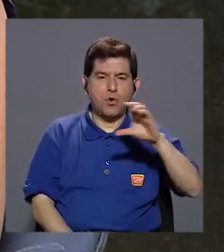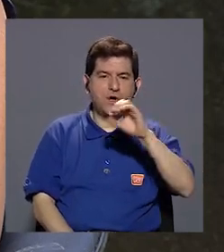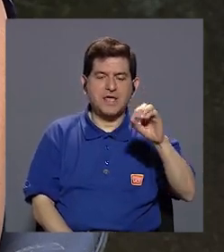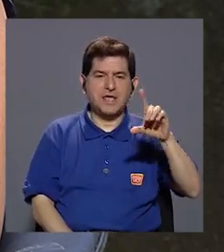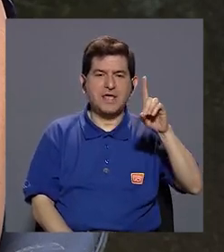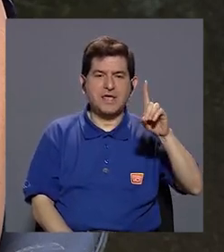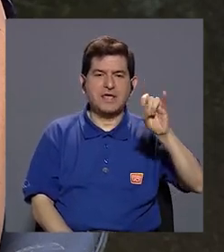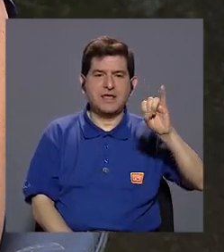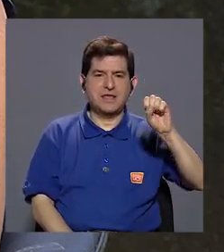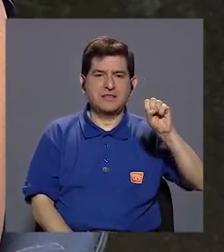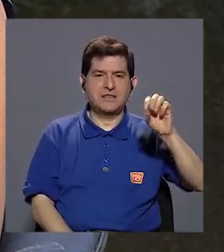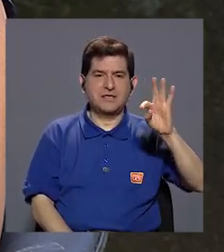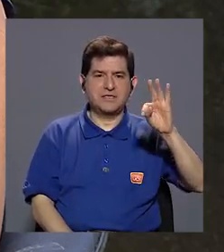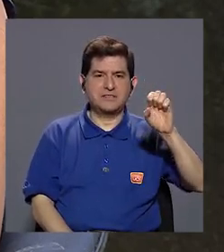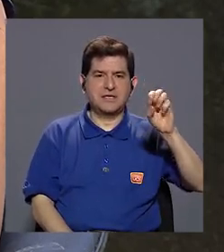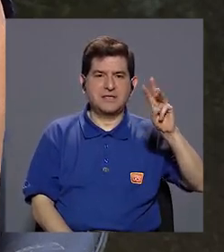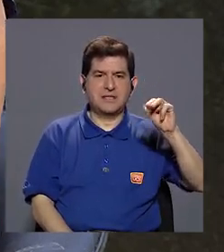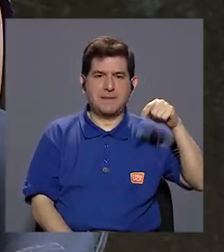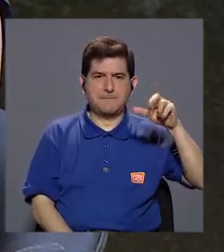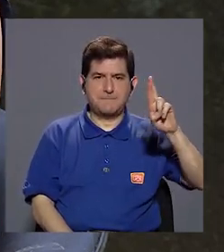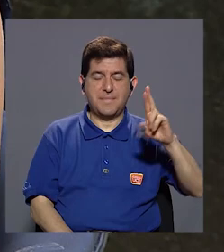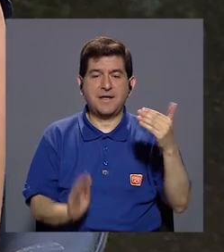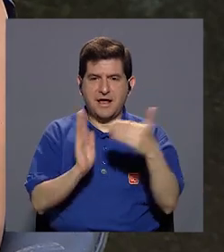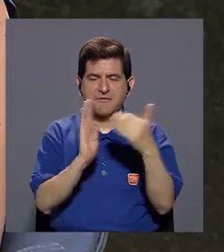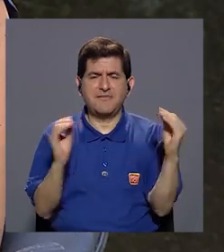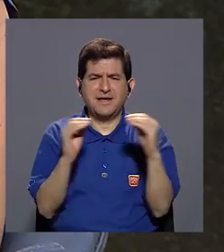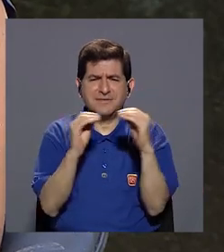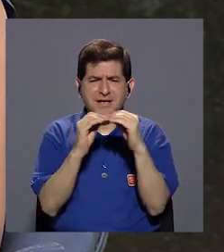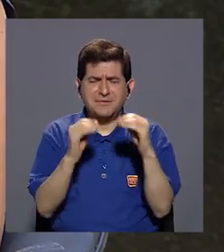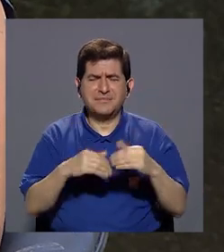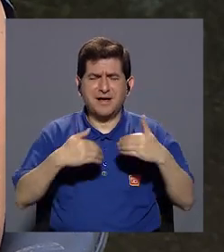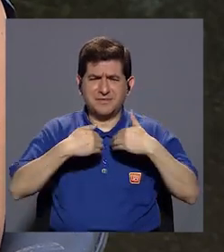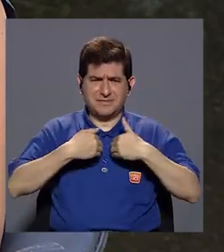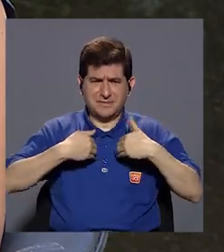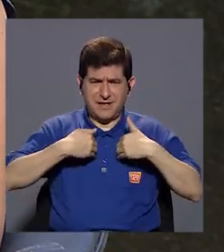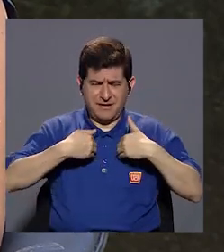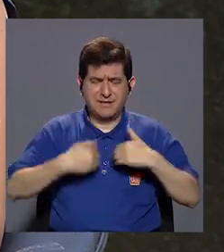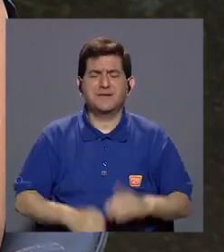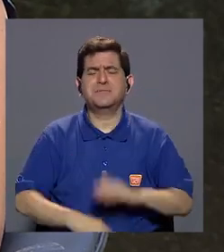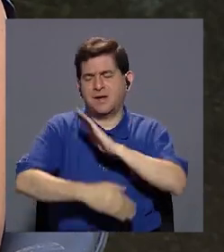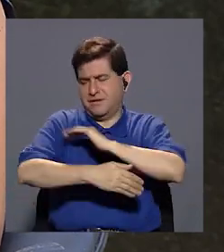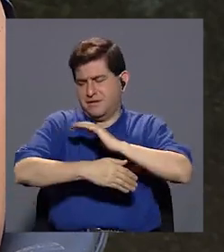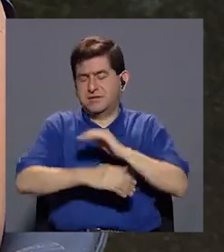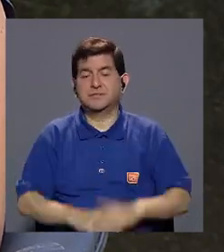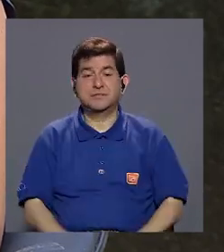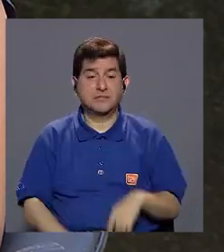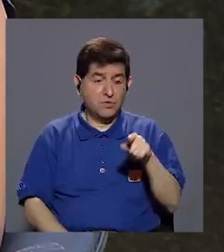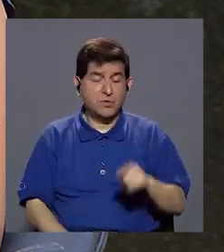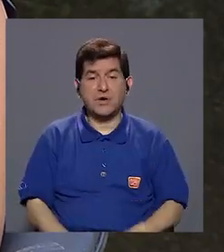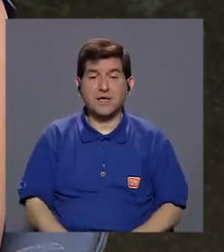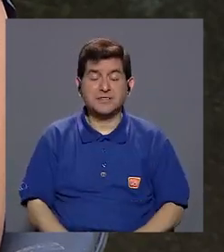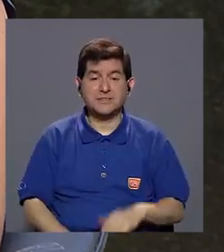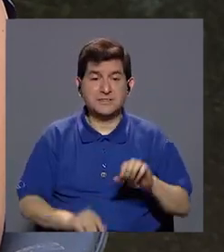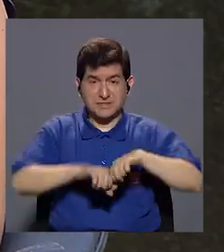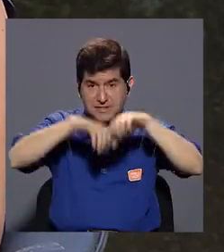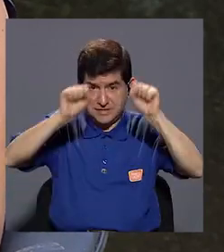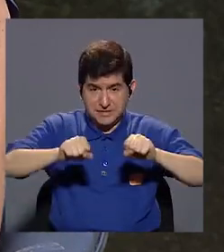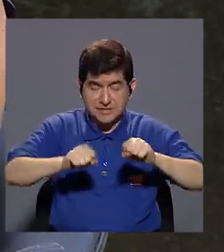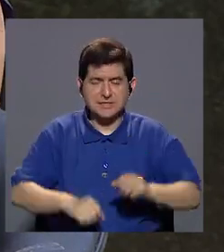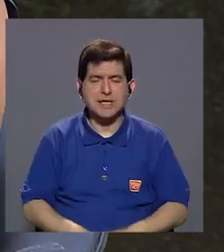que nos perjudican más a las mascotas. Entonces, con la titulación podemos